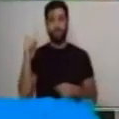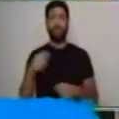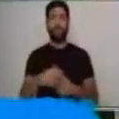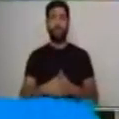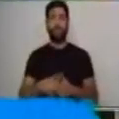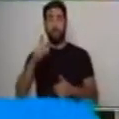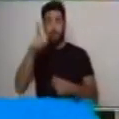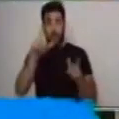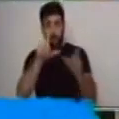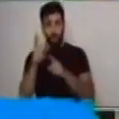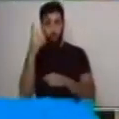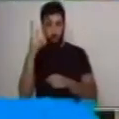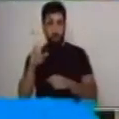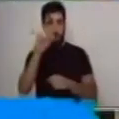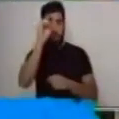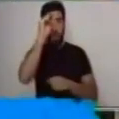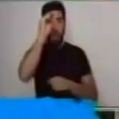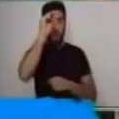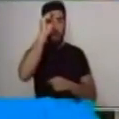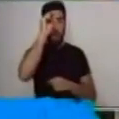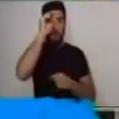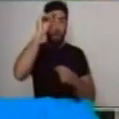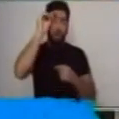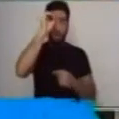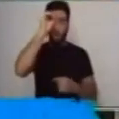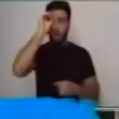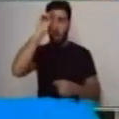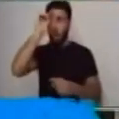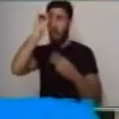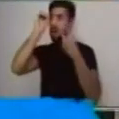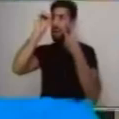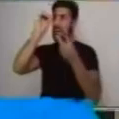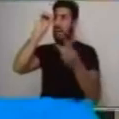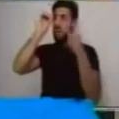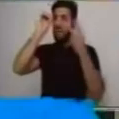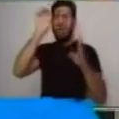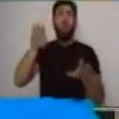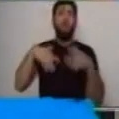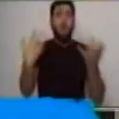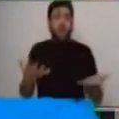Muy bien, veo, veo, ¿qué ves?